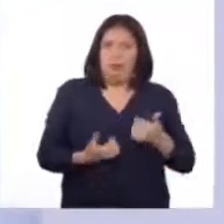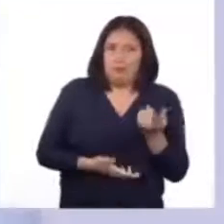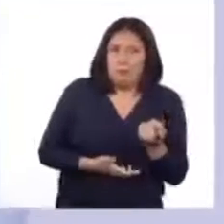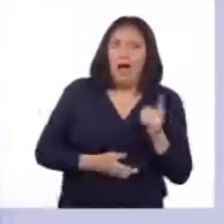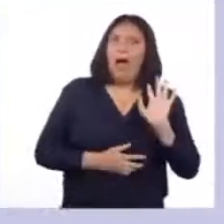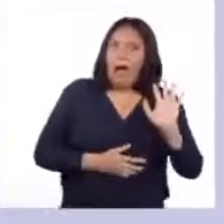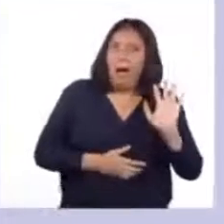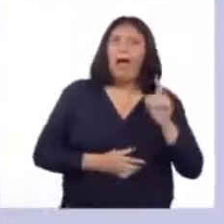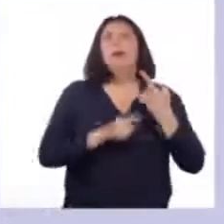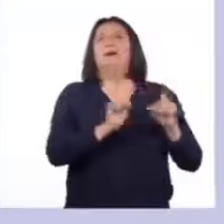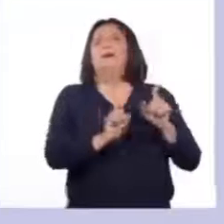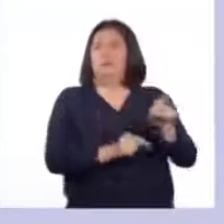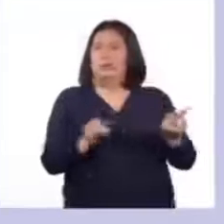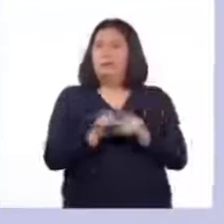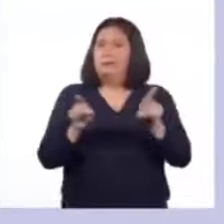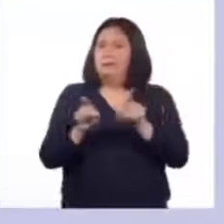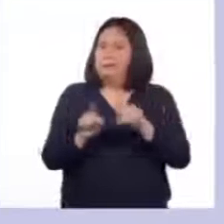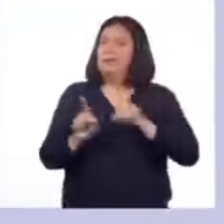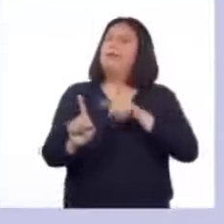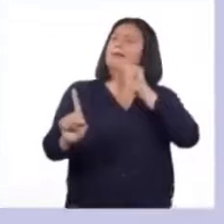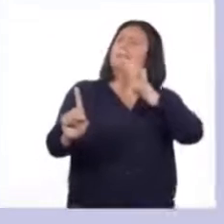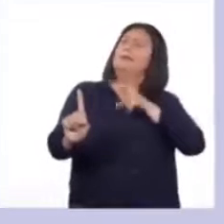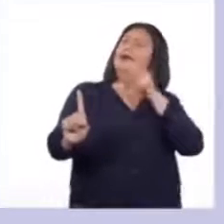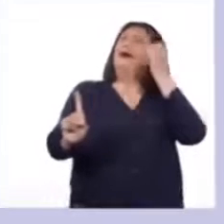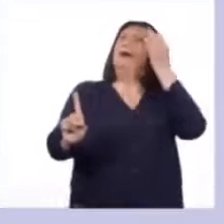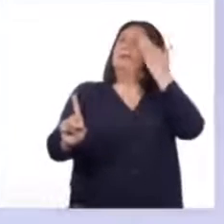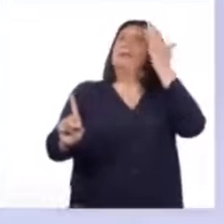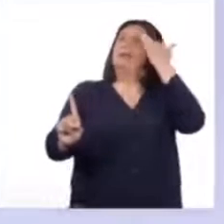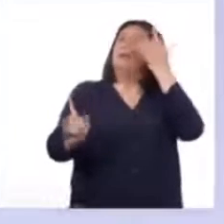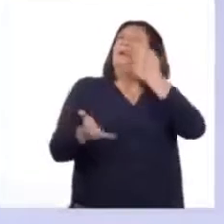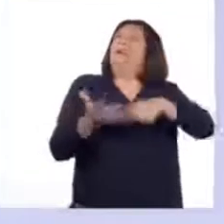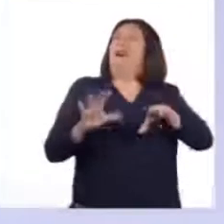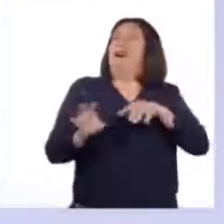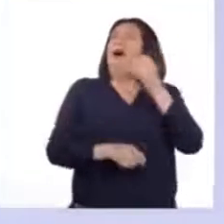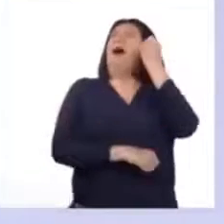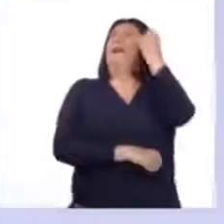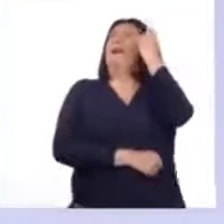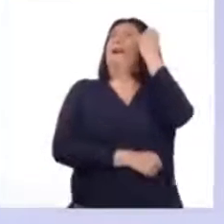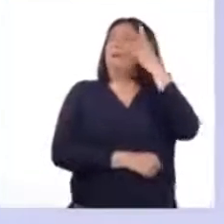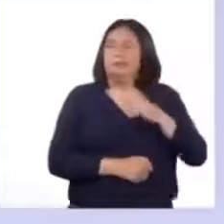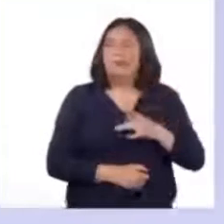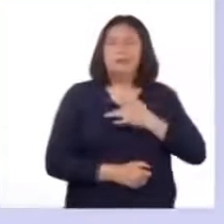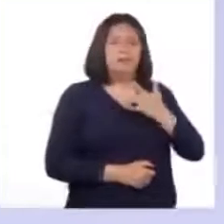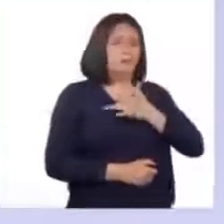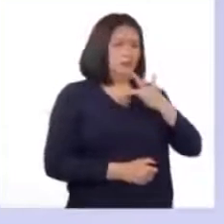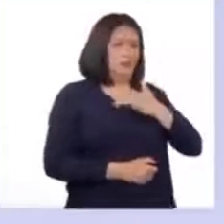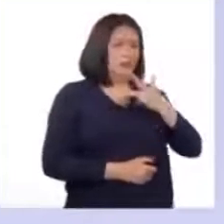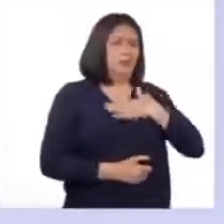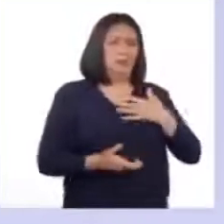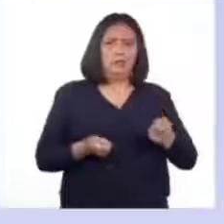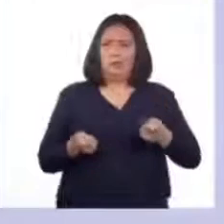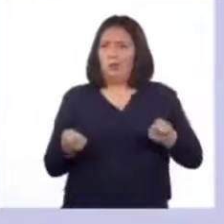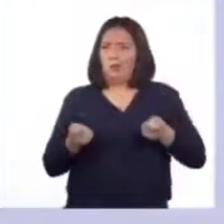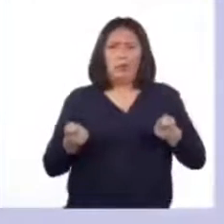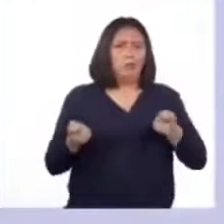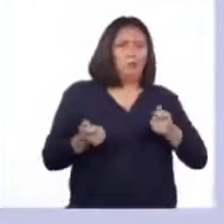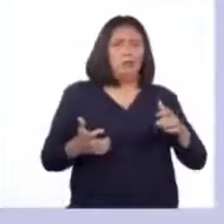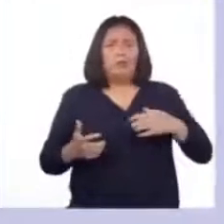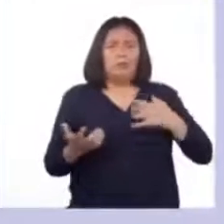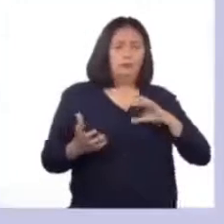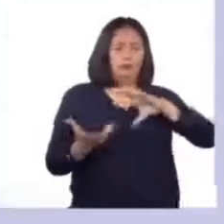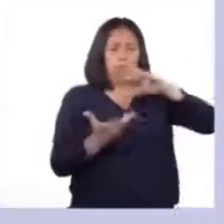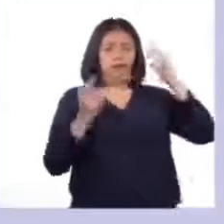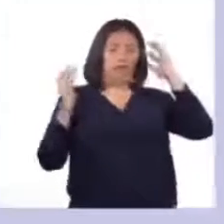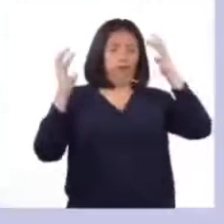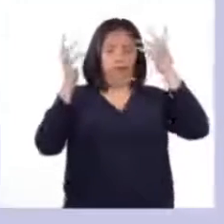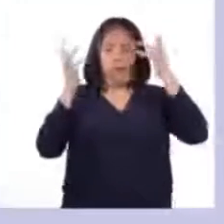solo eso, también vas a poder reconocer estrategias que te permitan entender tus emociones y manejar los conflictos que surjan para que puedas